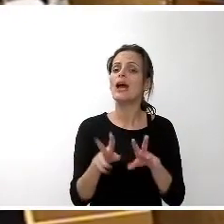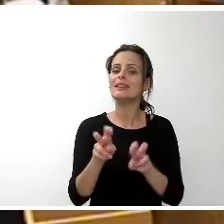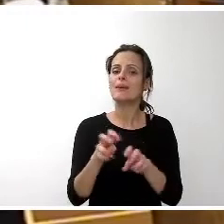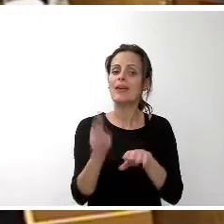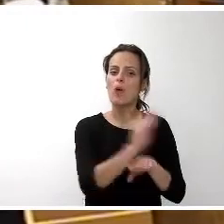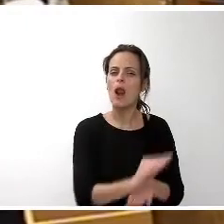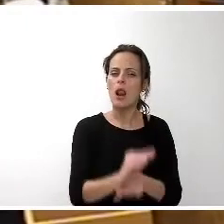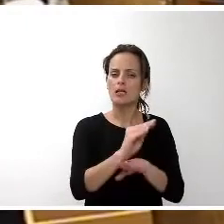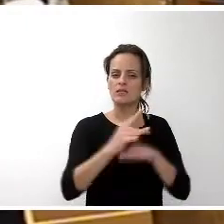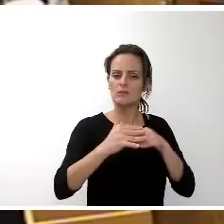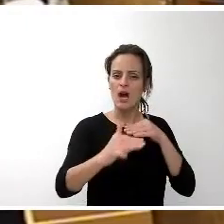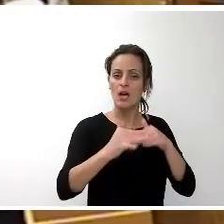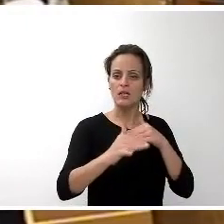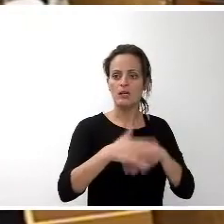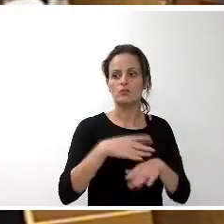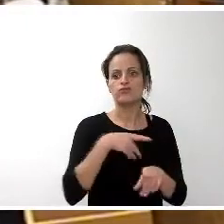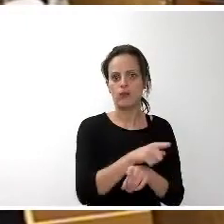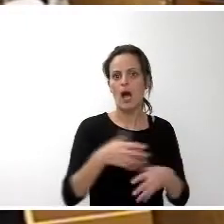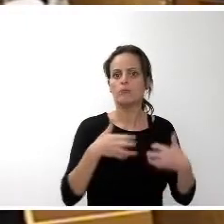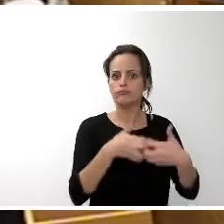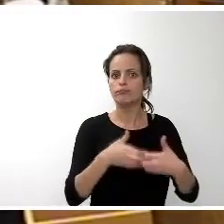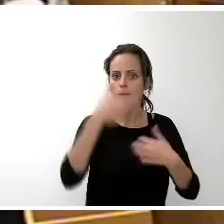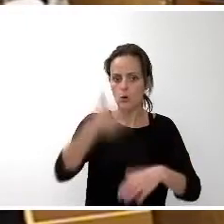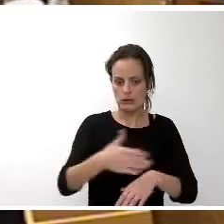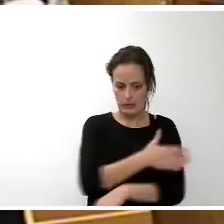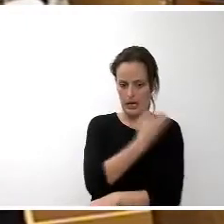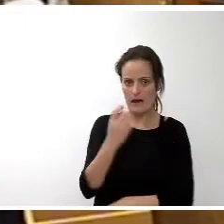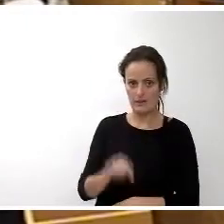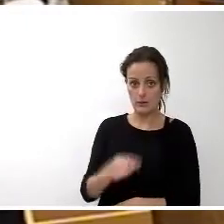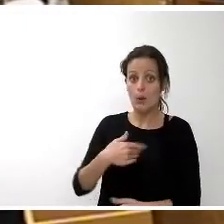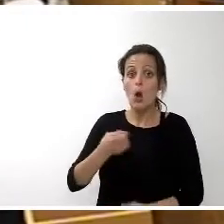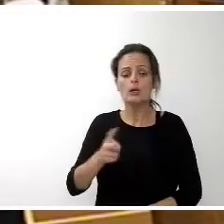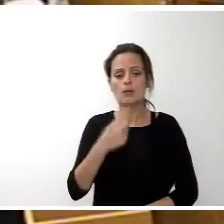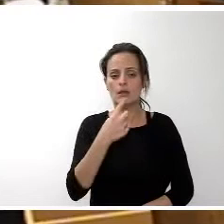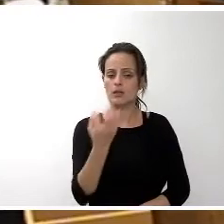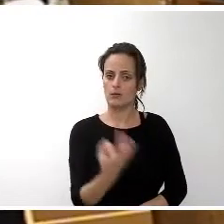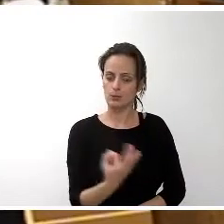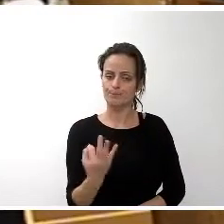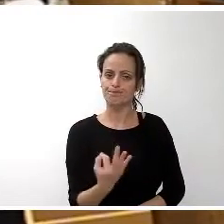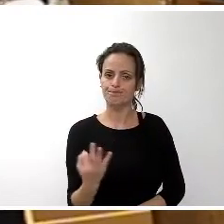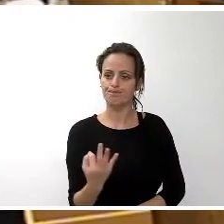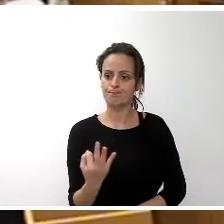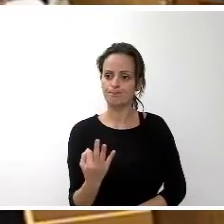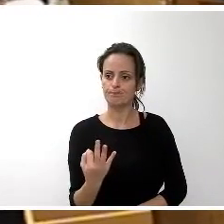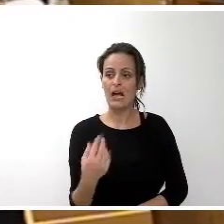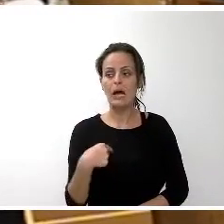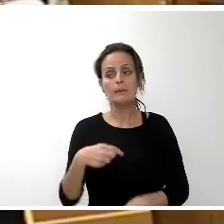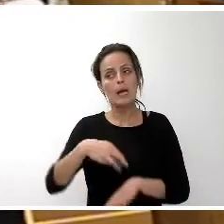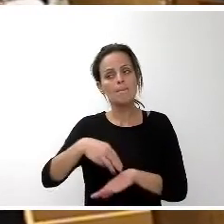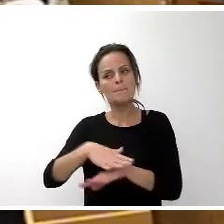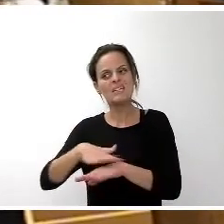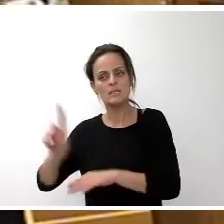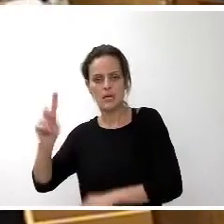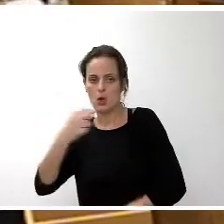que ese ha sido un caballo de batalla importante este cabildo pero también le tengo que decir que ahí el ministerio tiene mucho que decir